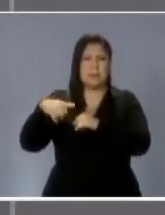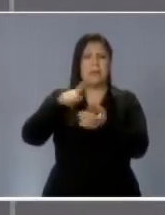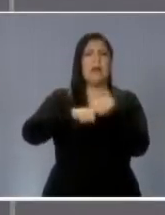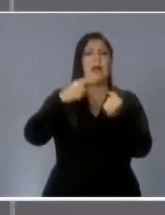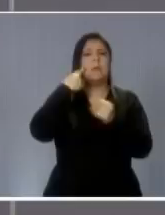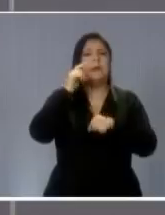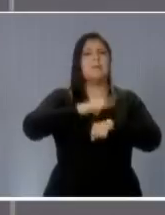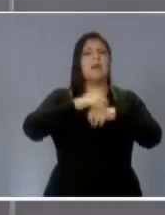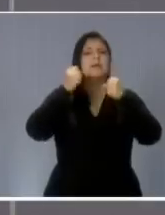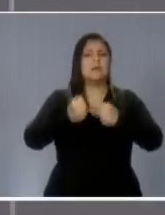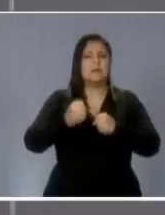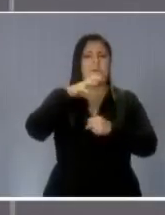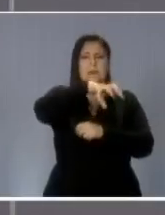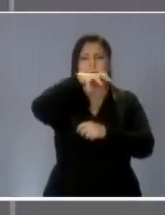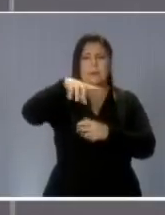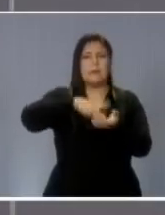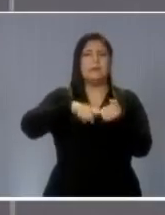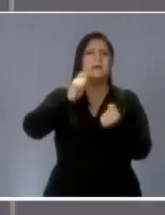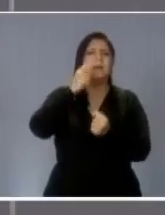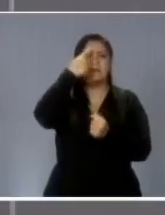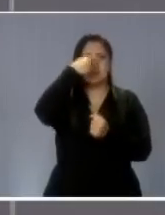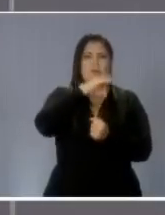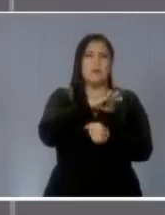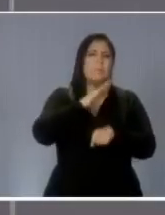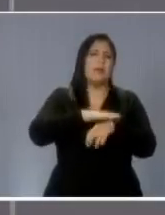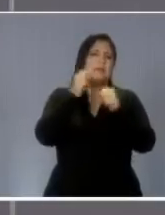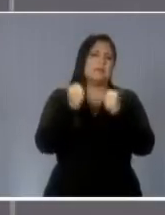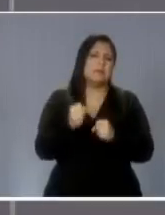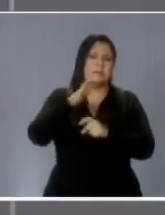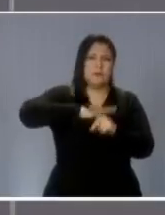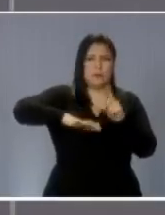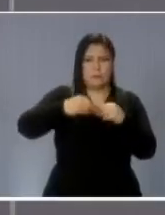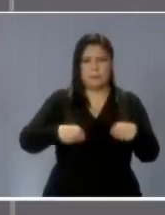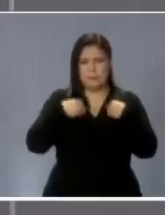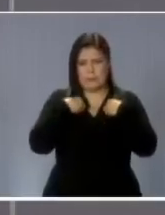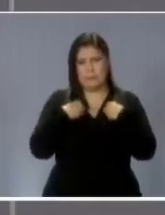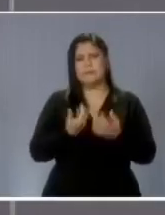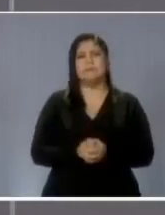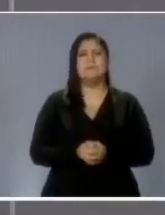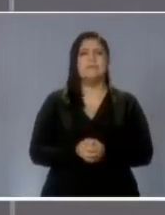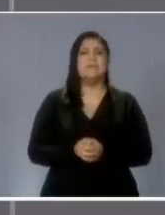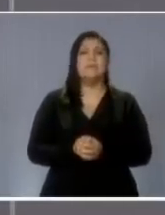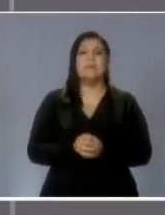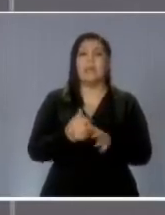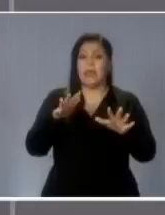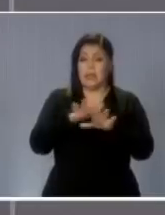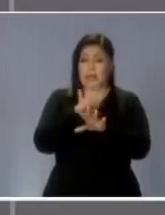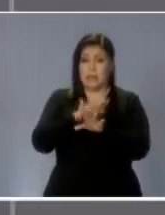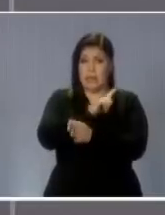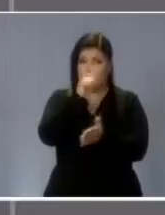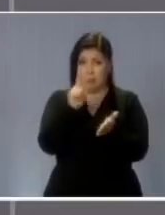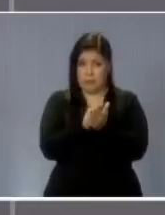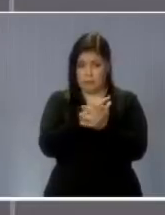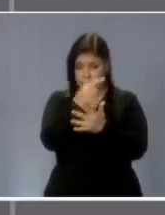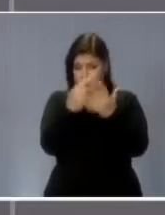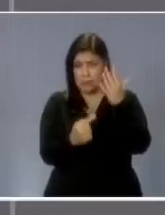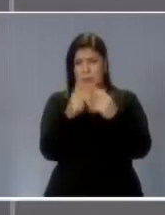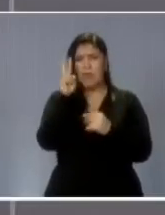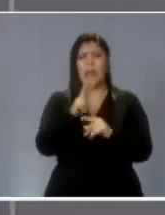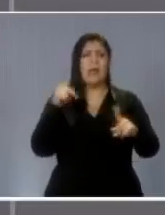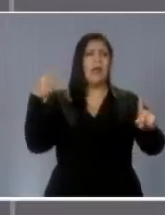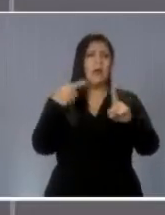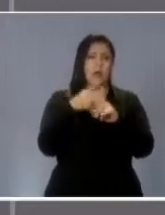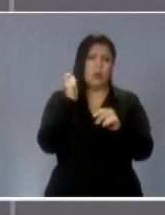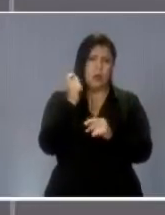certeza en ámbitos fundamentales de nuestra vida pública. Las reformas no fueron un fin en sí